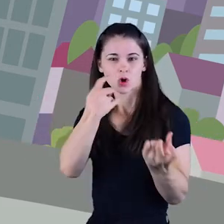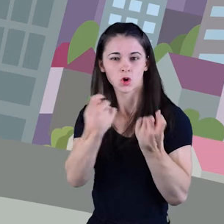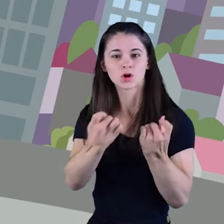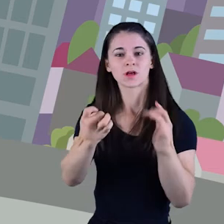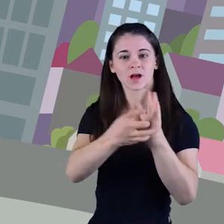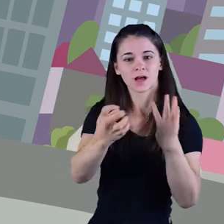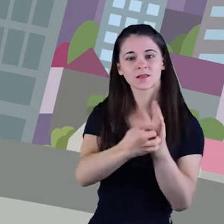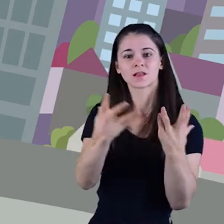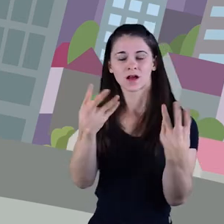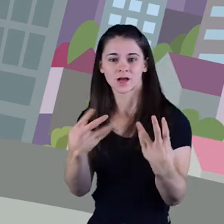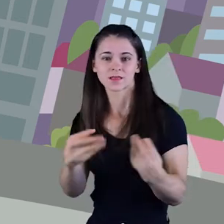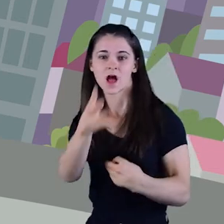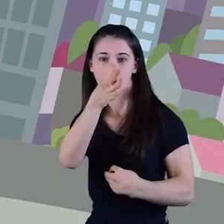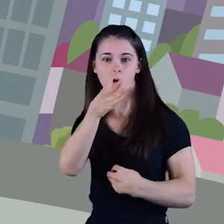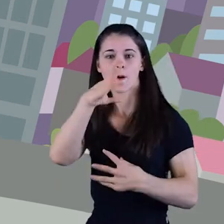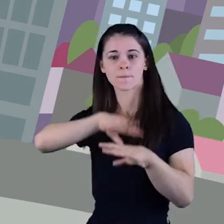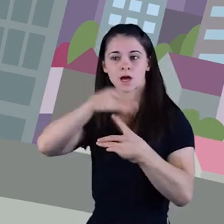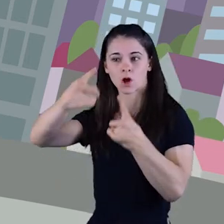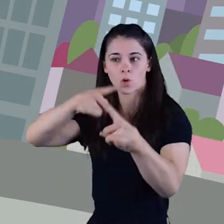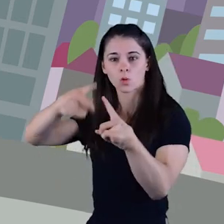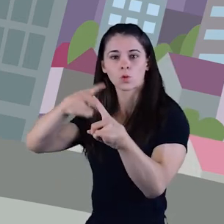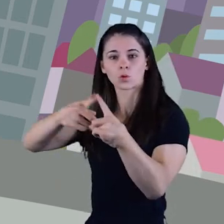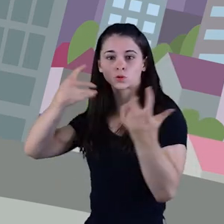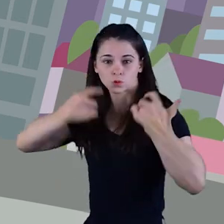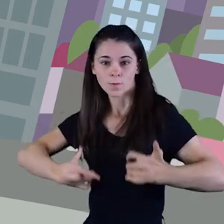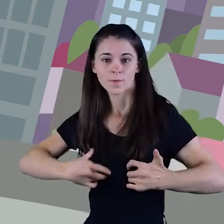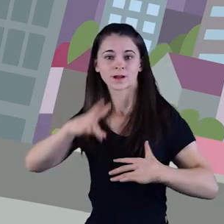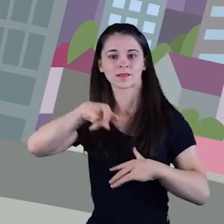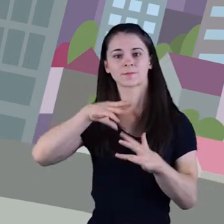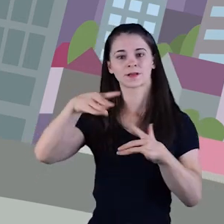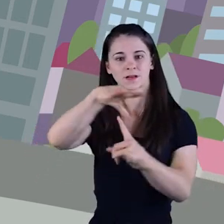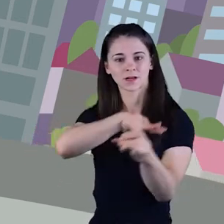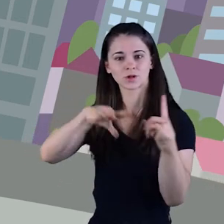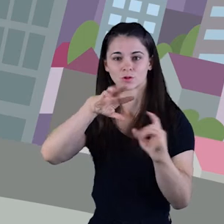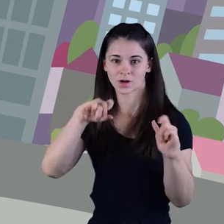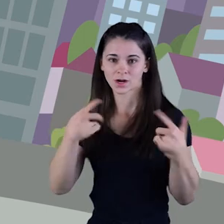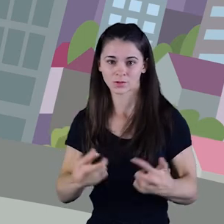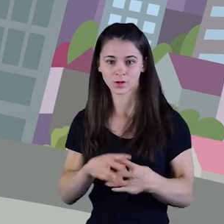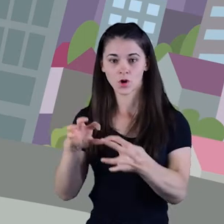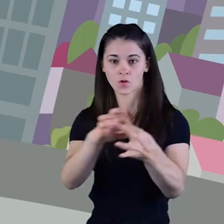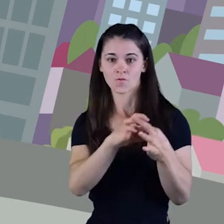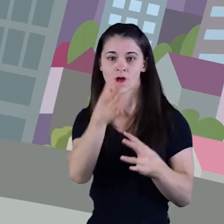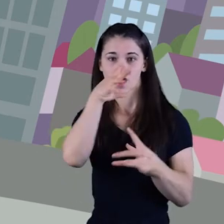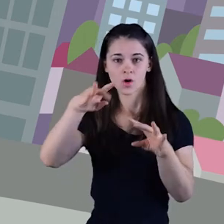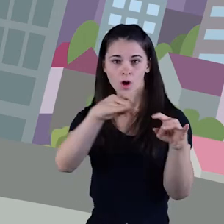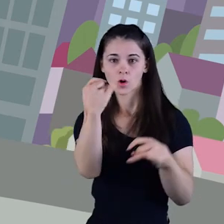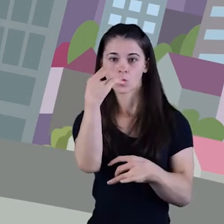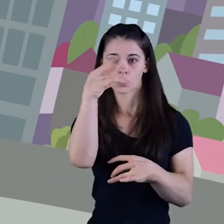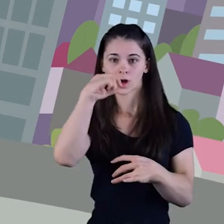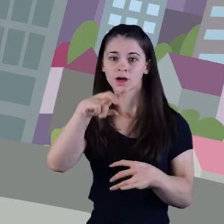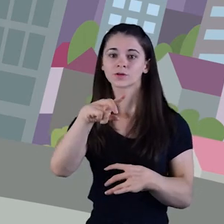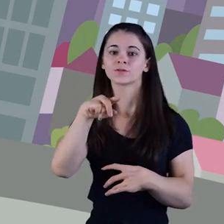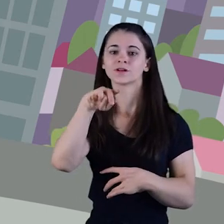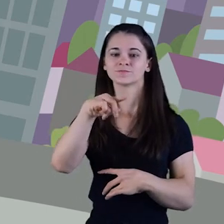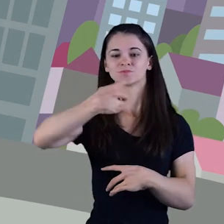la cantidad y calidad del agua tanto para uso humano como para el entorno natural. En la Confederación Hidrográfica del JUCAR